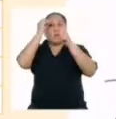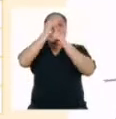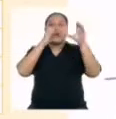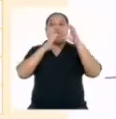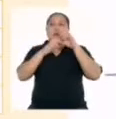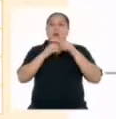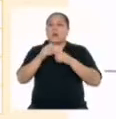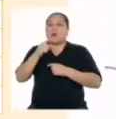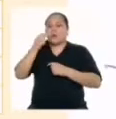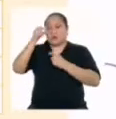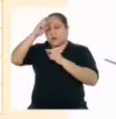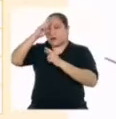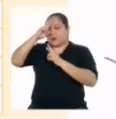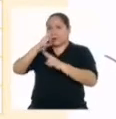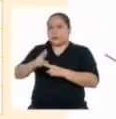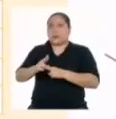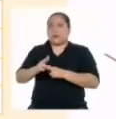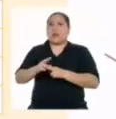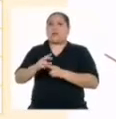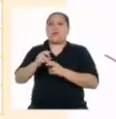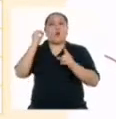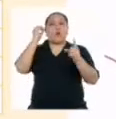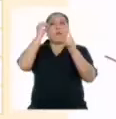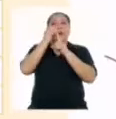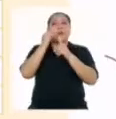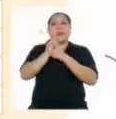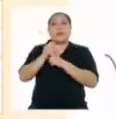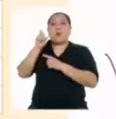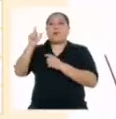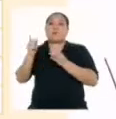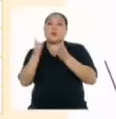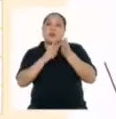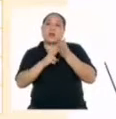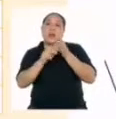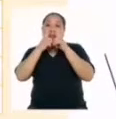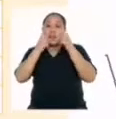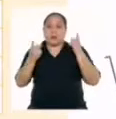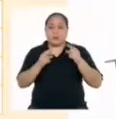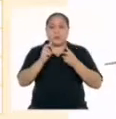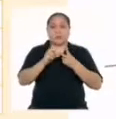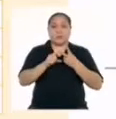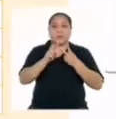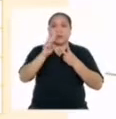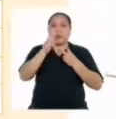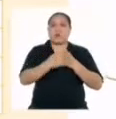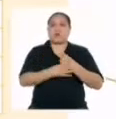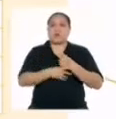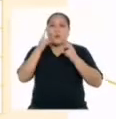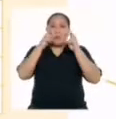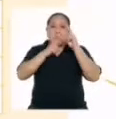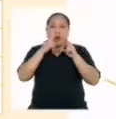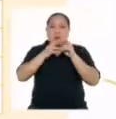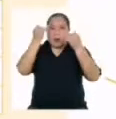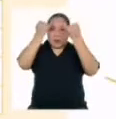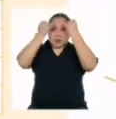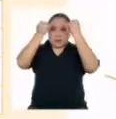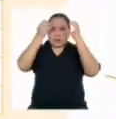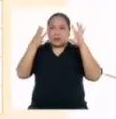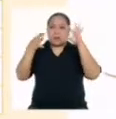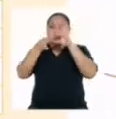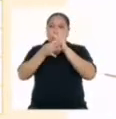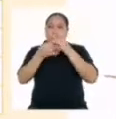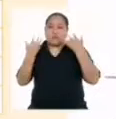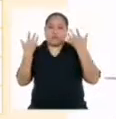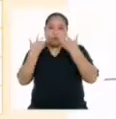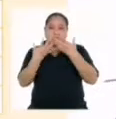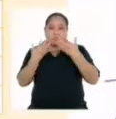propósito destinatario y registro. 2. Organizo las ideas con coherencia y cohesión en la reseña de mis pasatiempos y uso